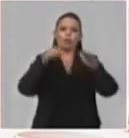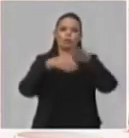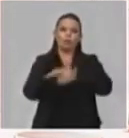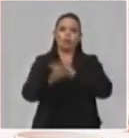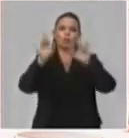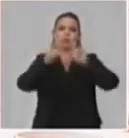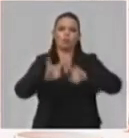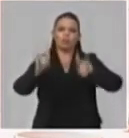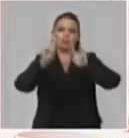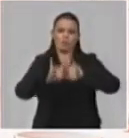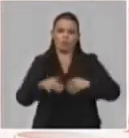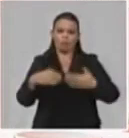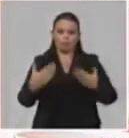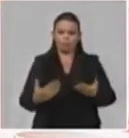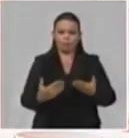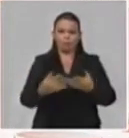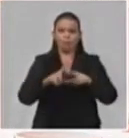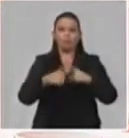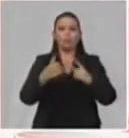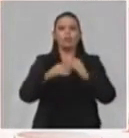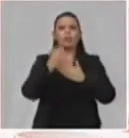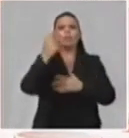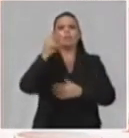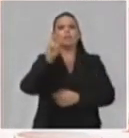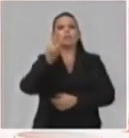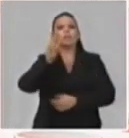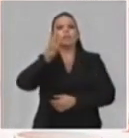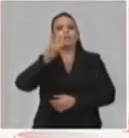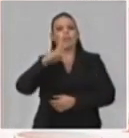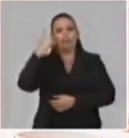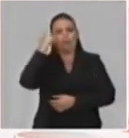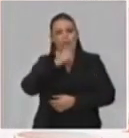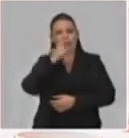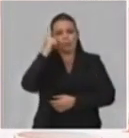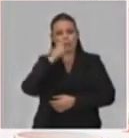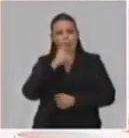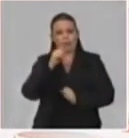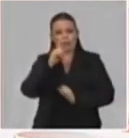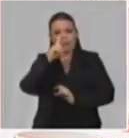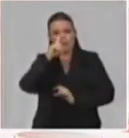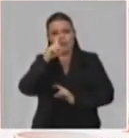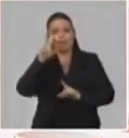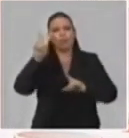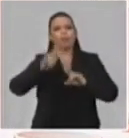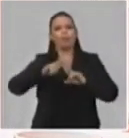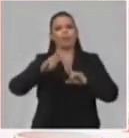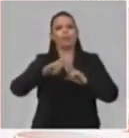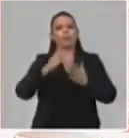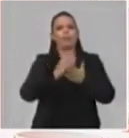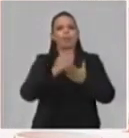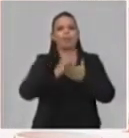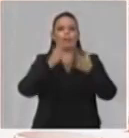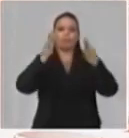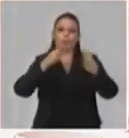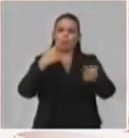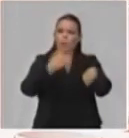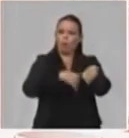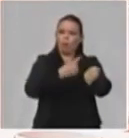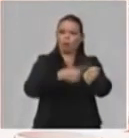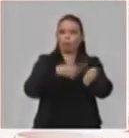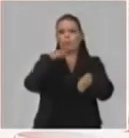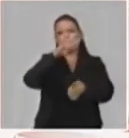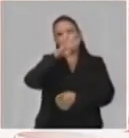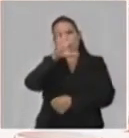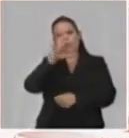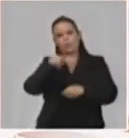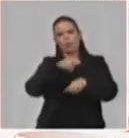concepción, porque bueno, informamos que el día 23 de abril culminaron las teleclases que habitualmente estamos acostumbrados y por lo tanto, a partir del